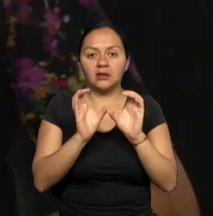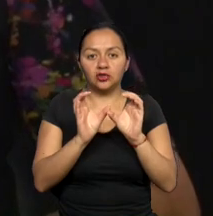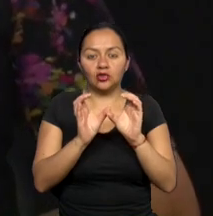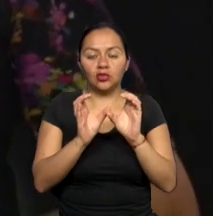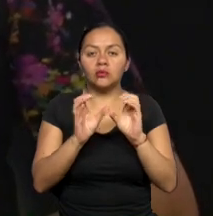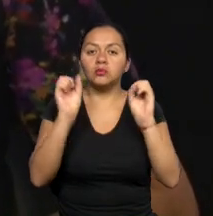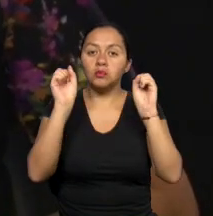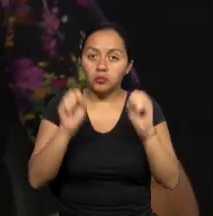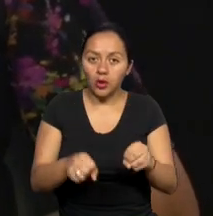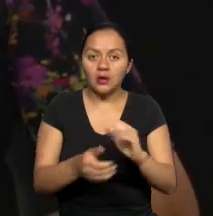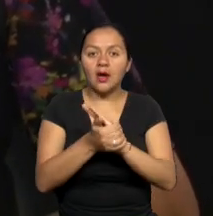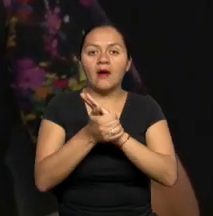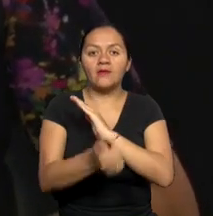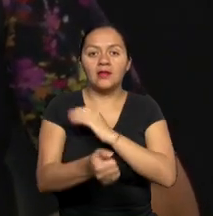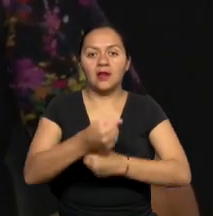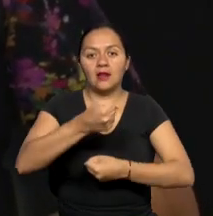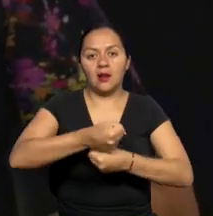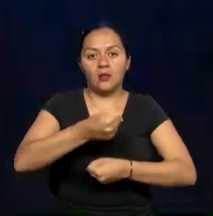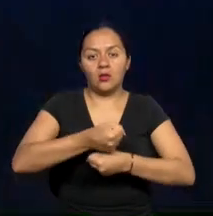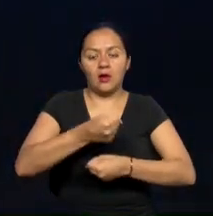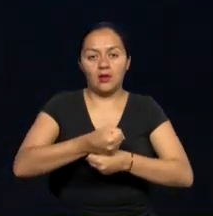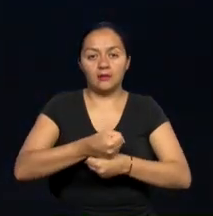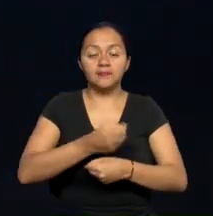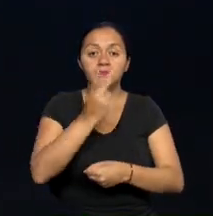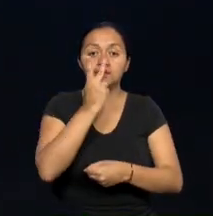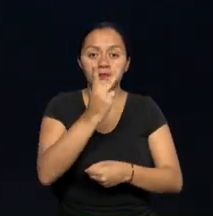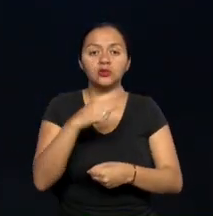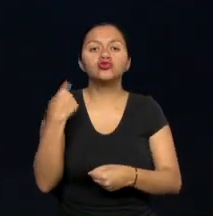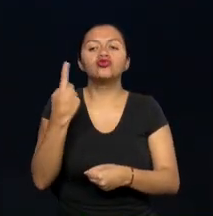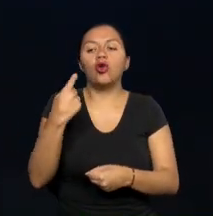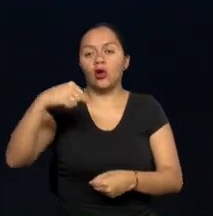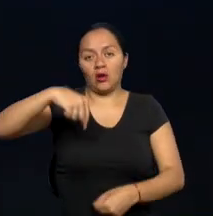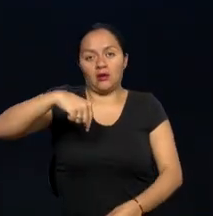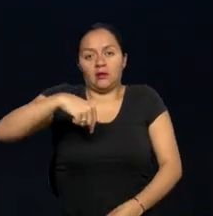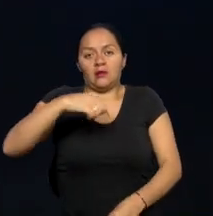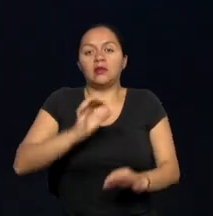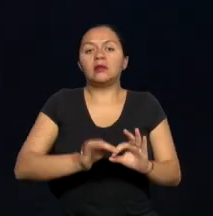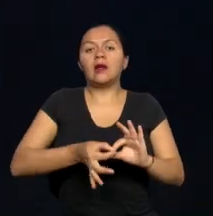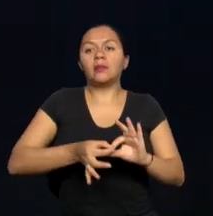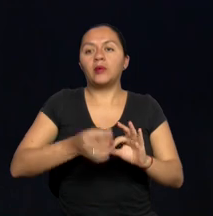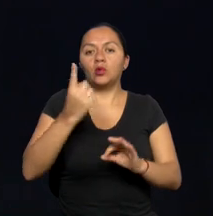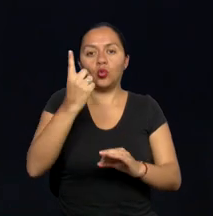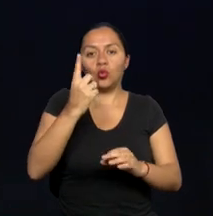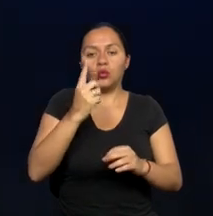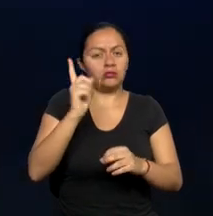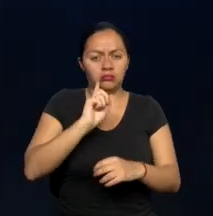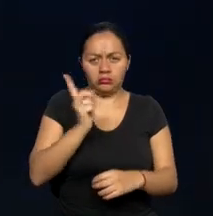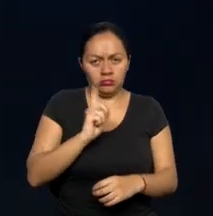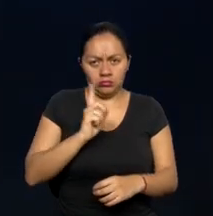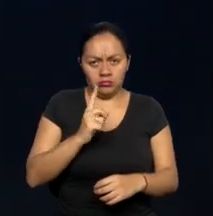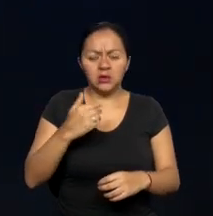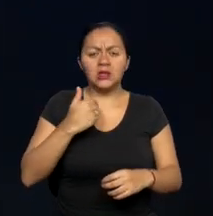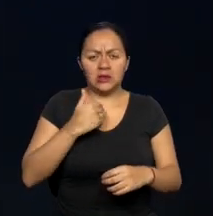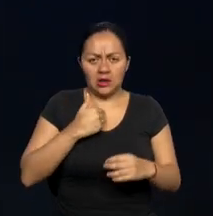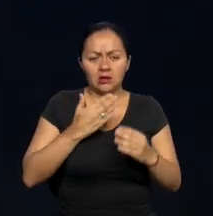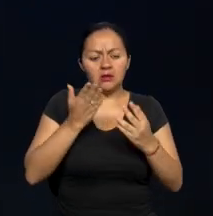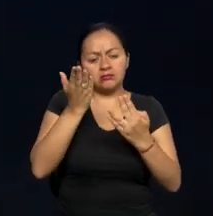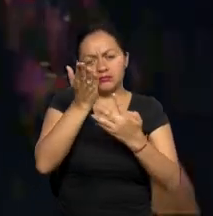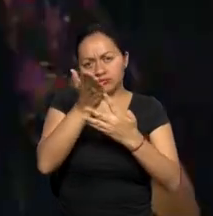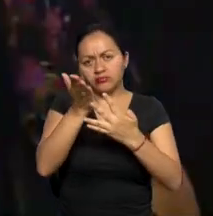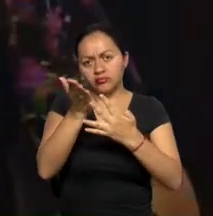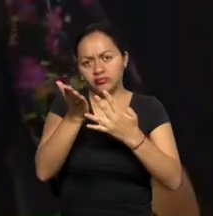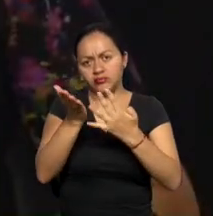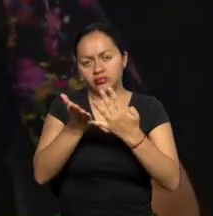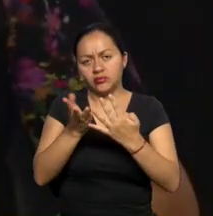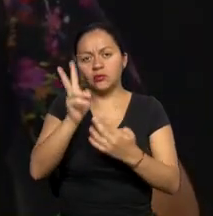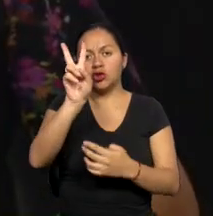laborales. Y permíteme señalar que no solamente es este perfil ocupacional, ustedes conocen que ya hay más de 2